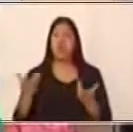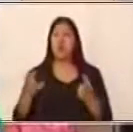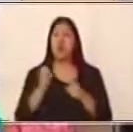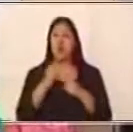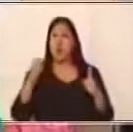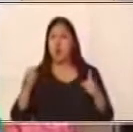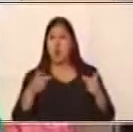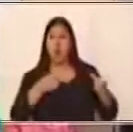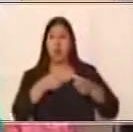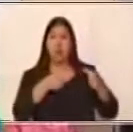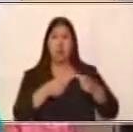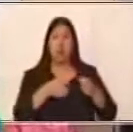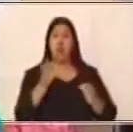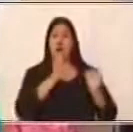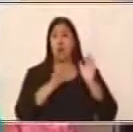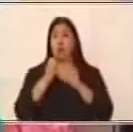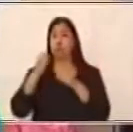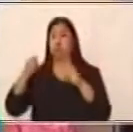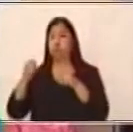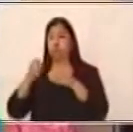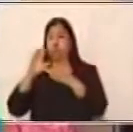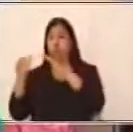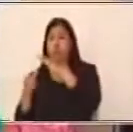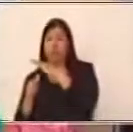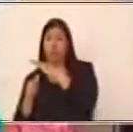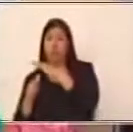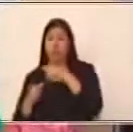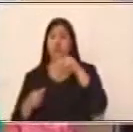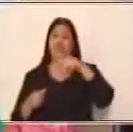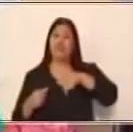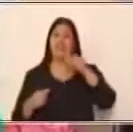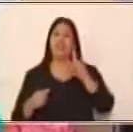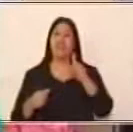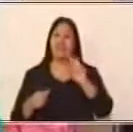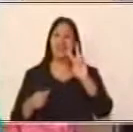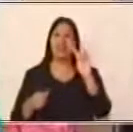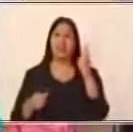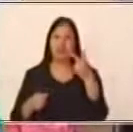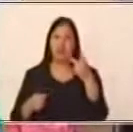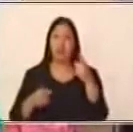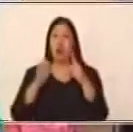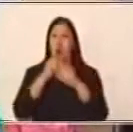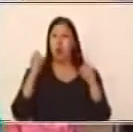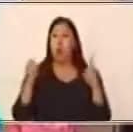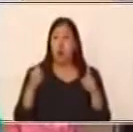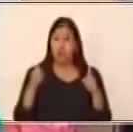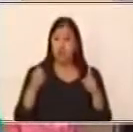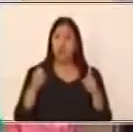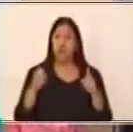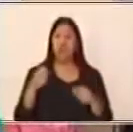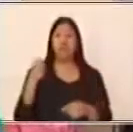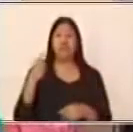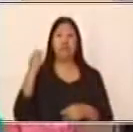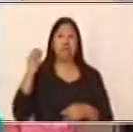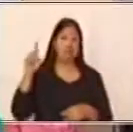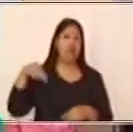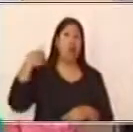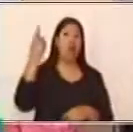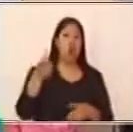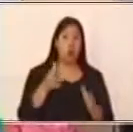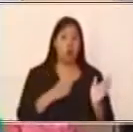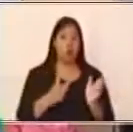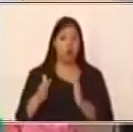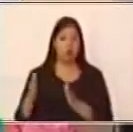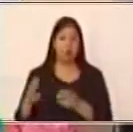subordinadas. Esta es la primera parte de lo que son oraciones compuestas porque todavía falta una clasificación pero